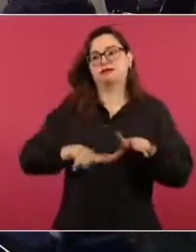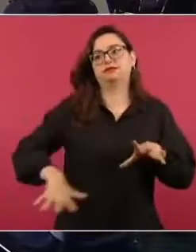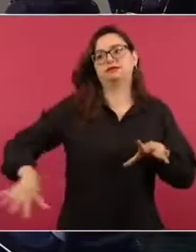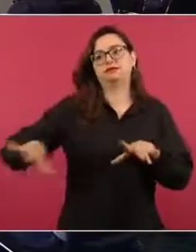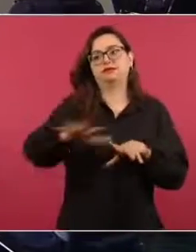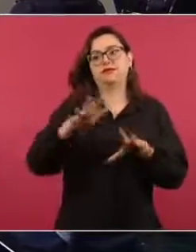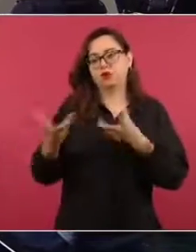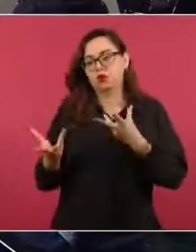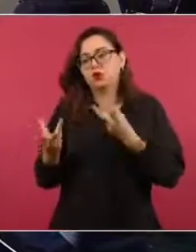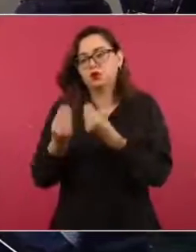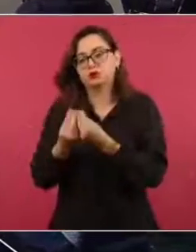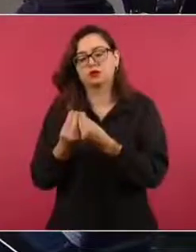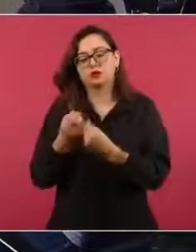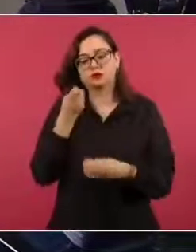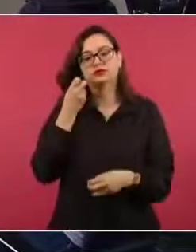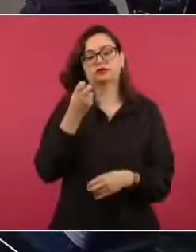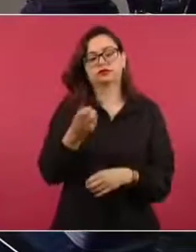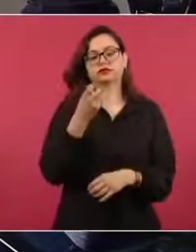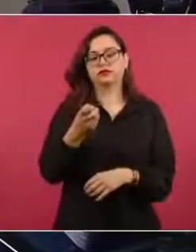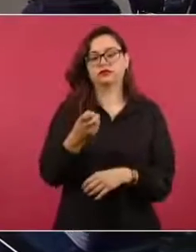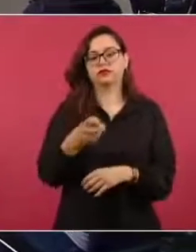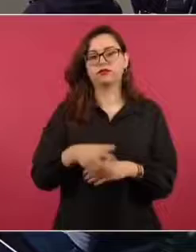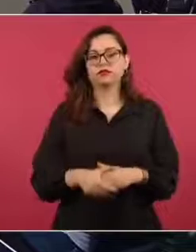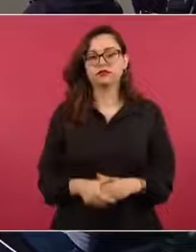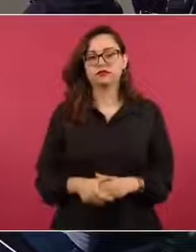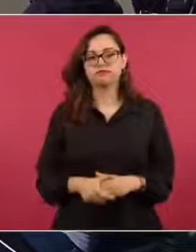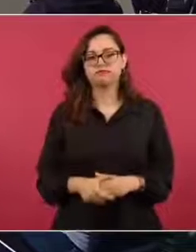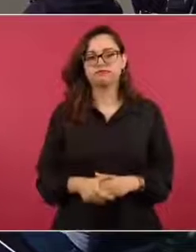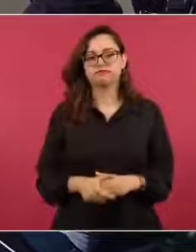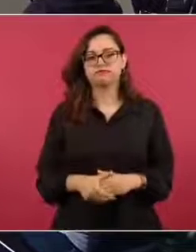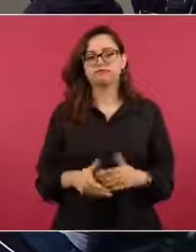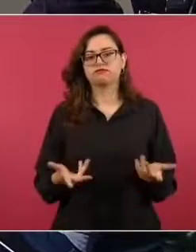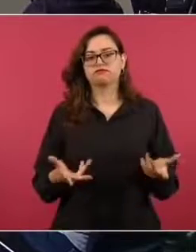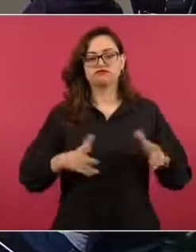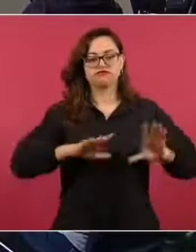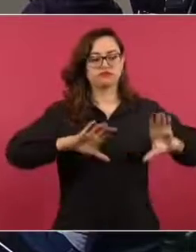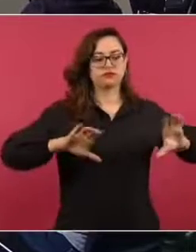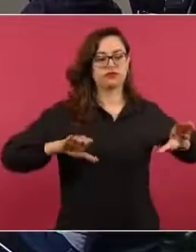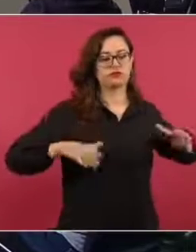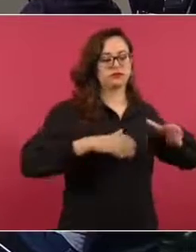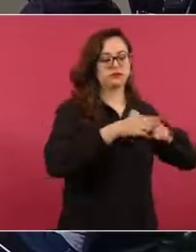es algo de las cúpulas, como era antes,